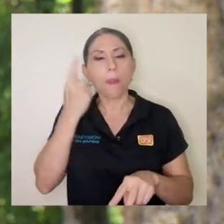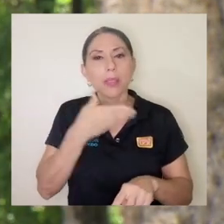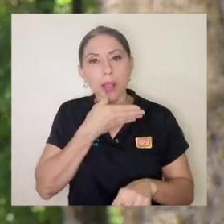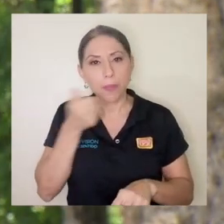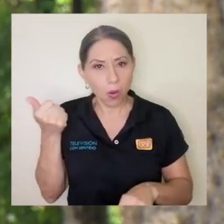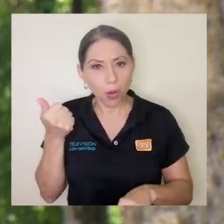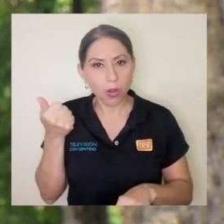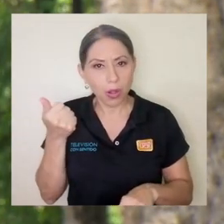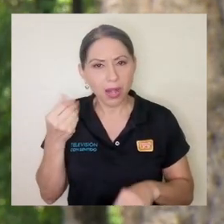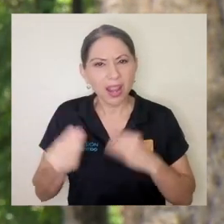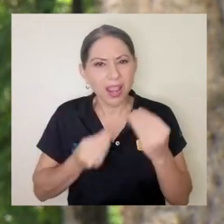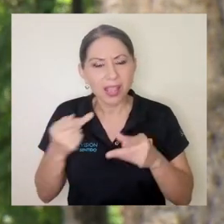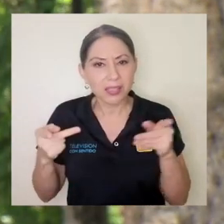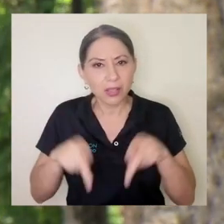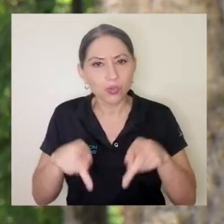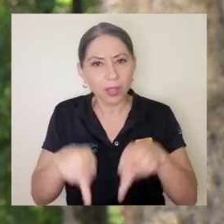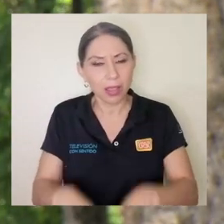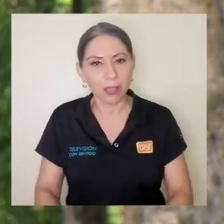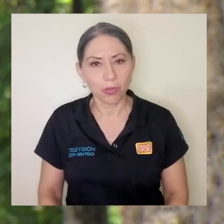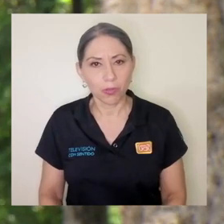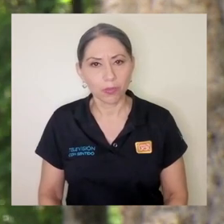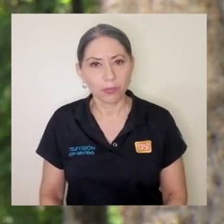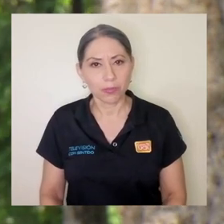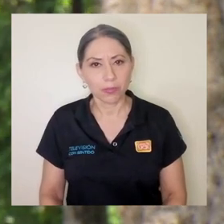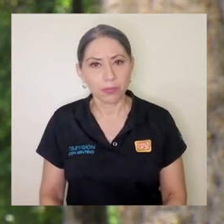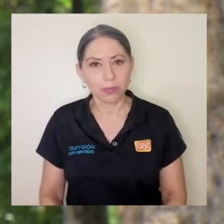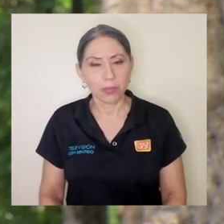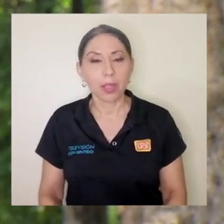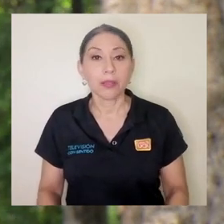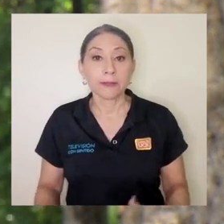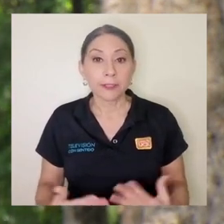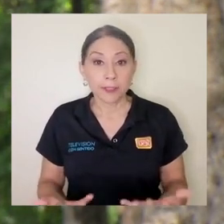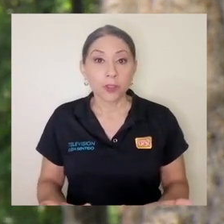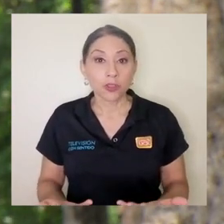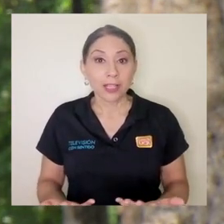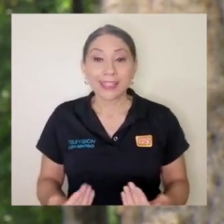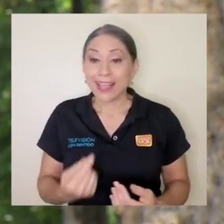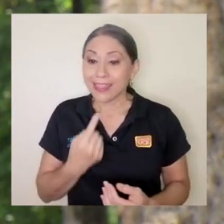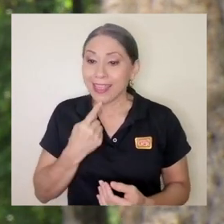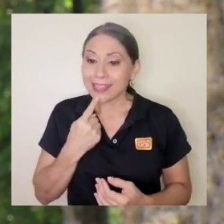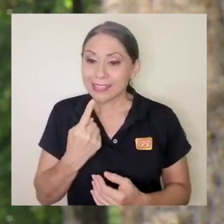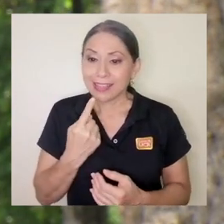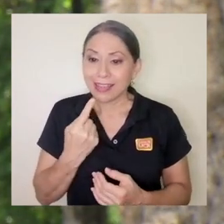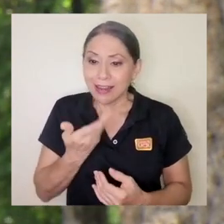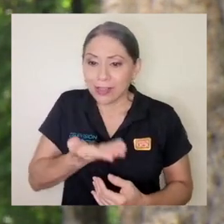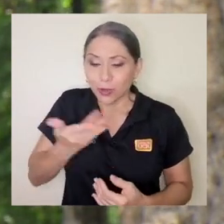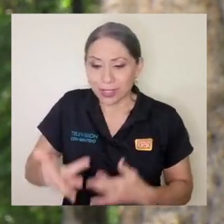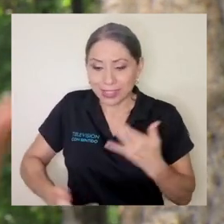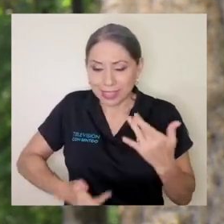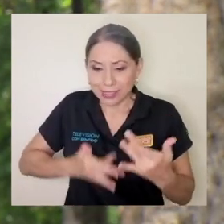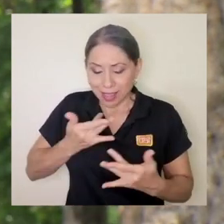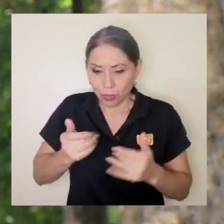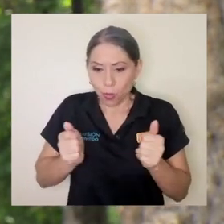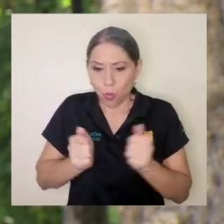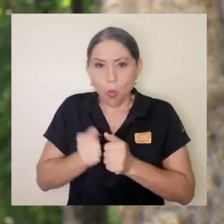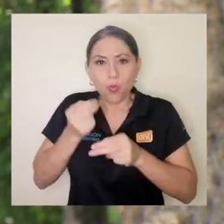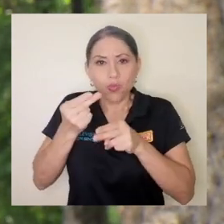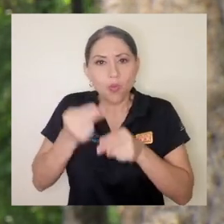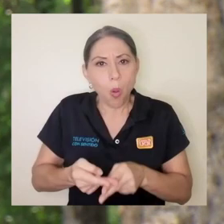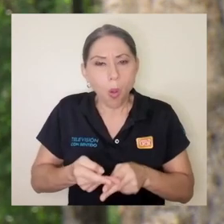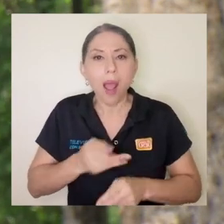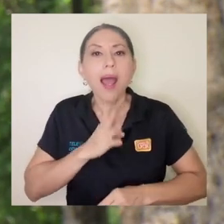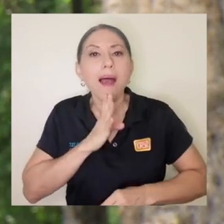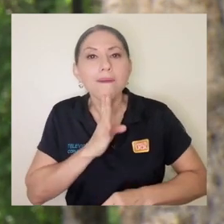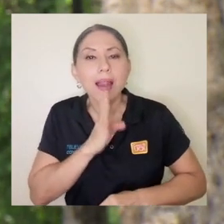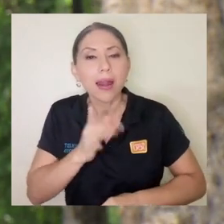comprender mejor que es lo que me está sucediendo entonces ponerle nombre a lo que estoy sintiendo hablar lo que estoy